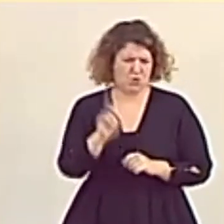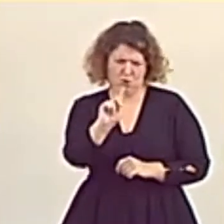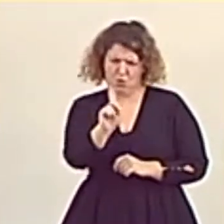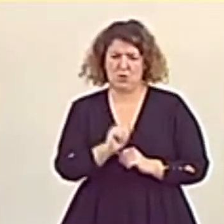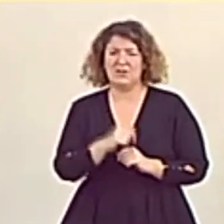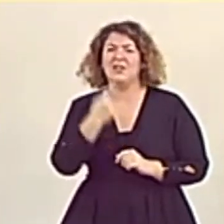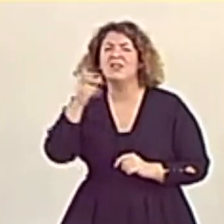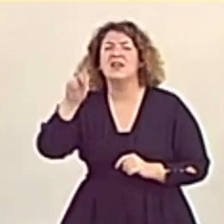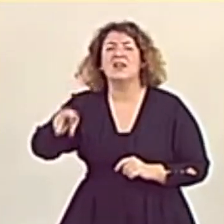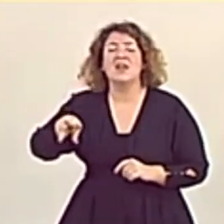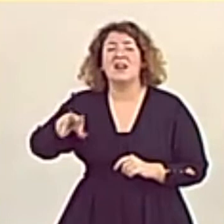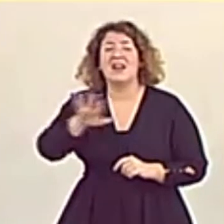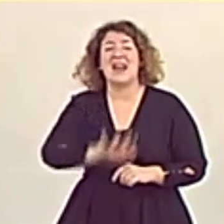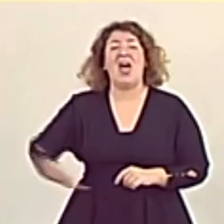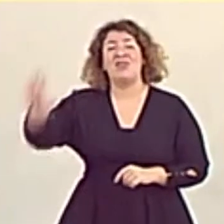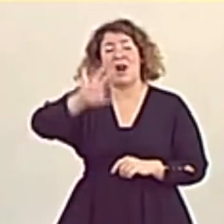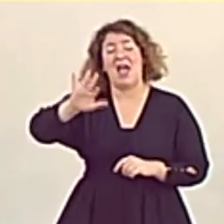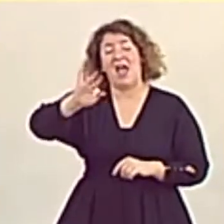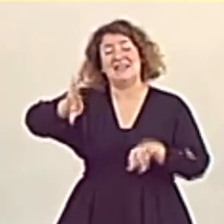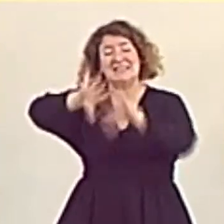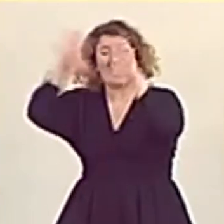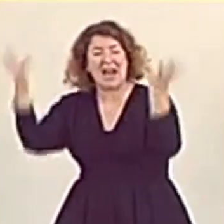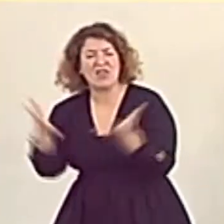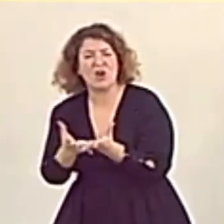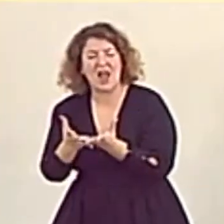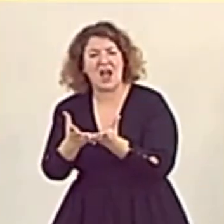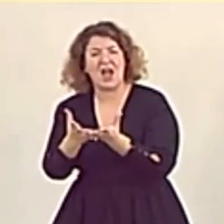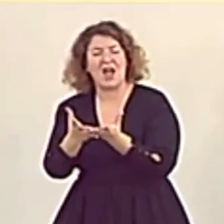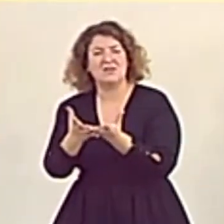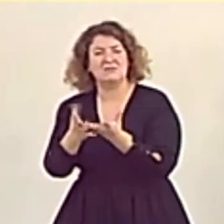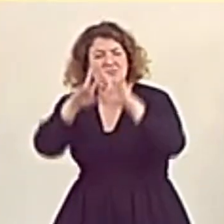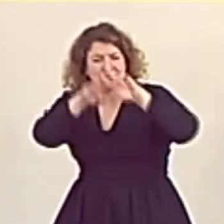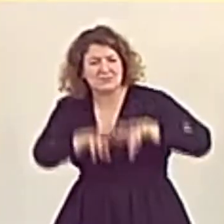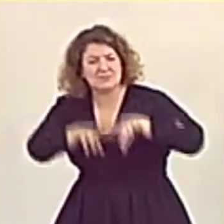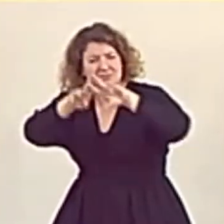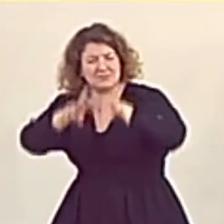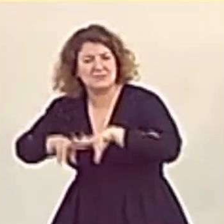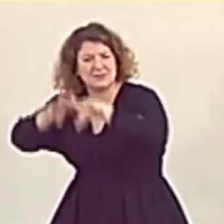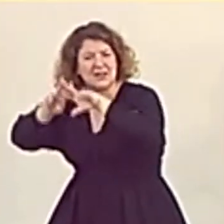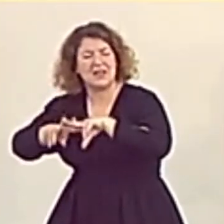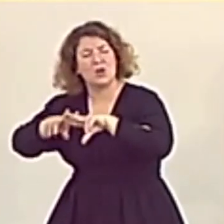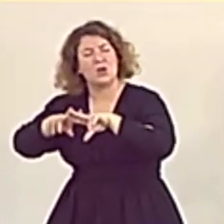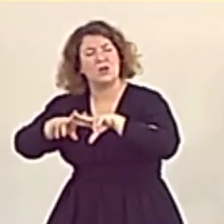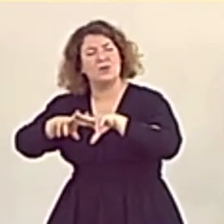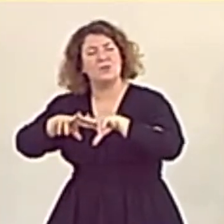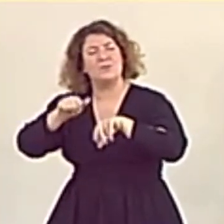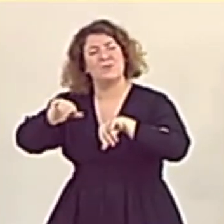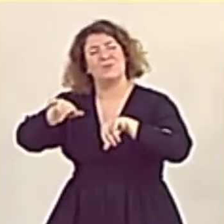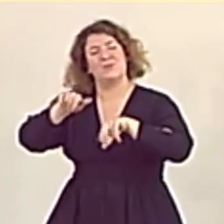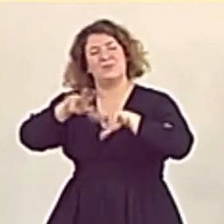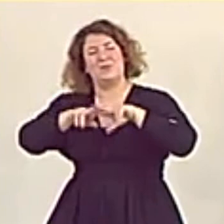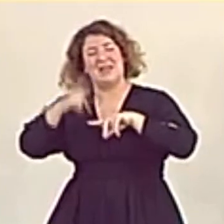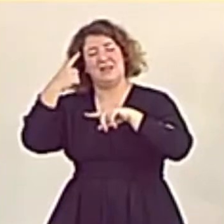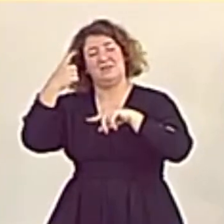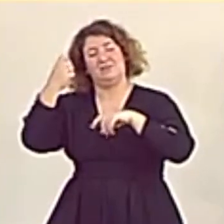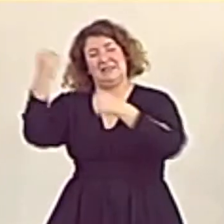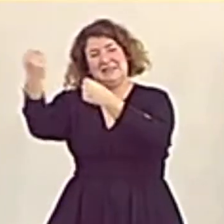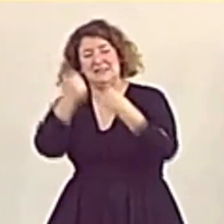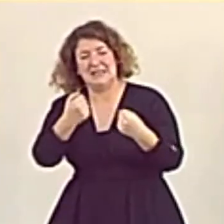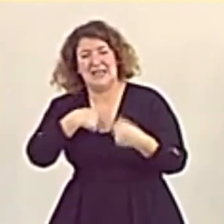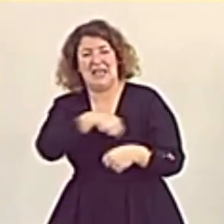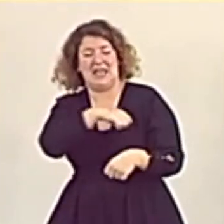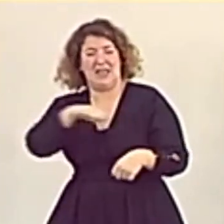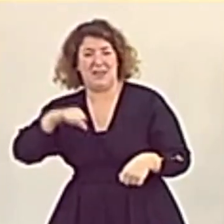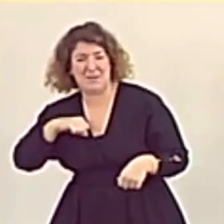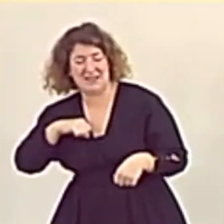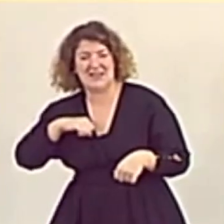cualquier organismo nacional e internacional que tenga solo un poquito de independencia y no se deje manipular por su